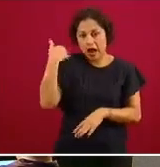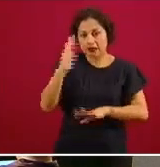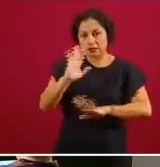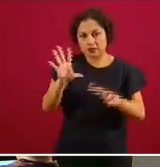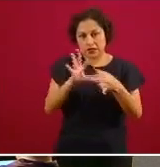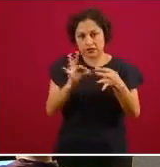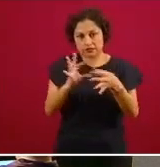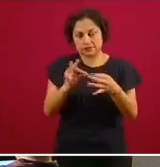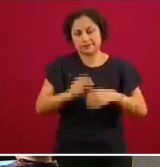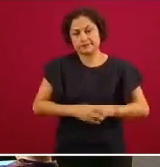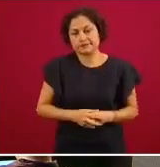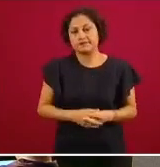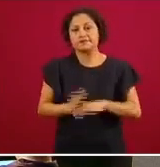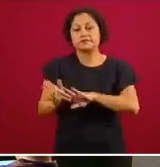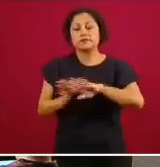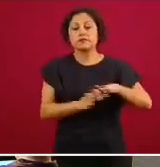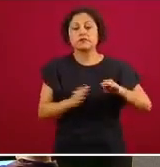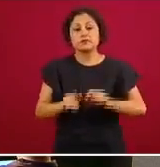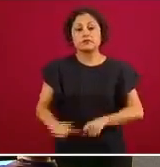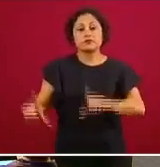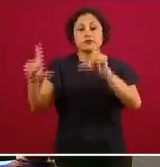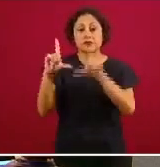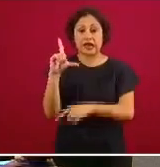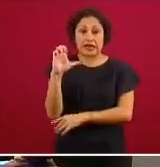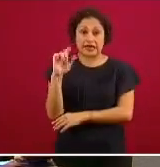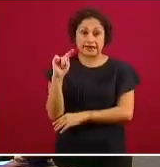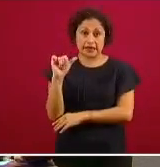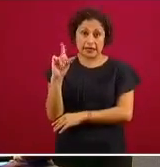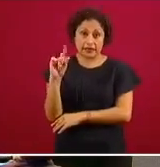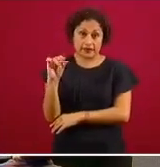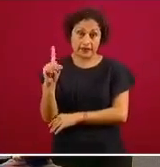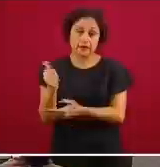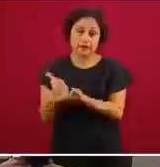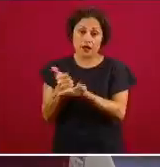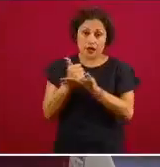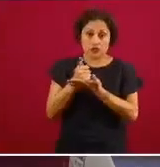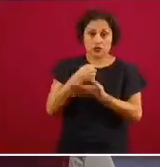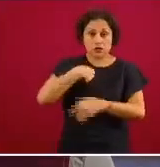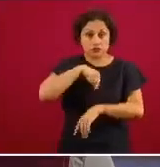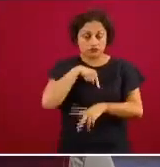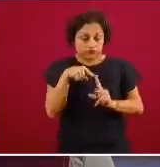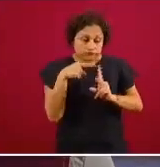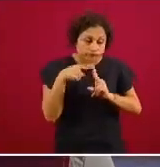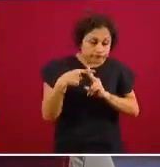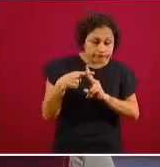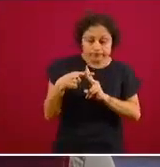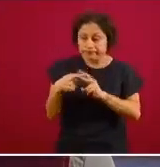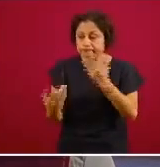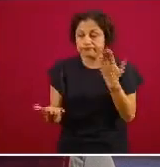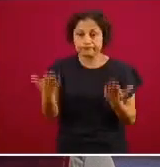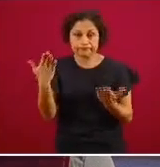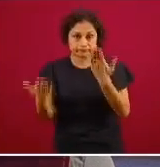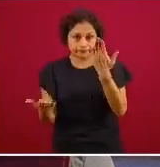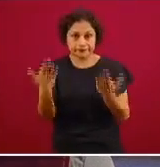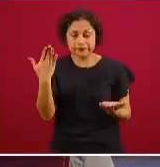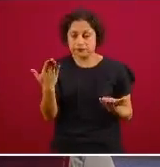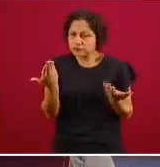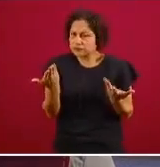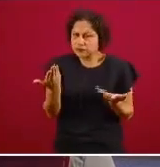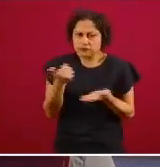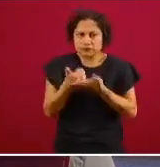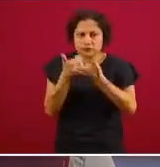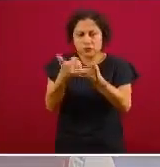podemos ver la letalidad también como un elemento de comparación entre las entidades federativas y esto lo que nos permite es identificar